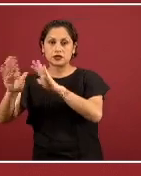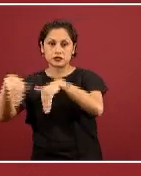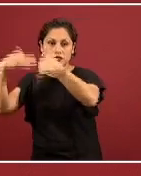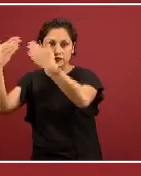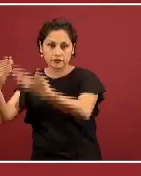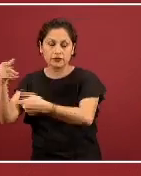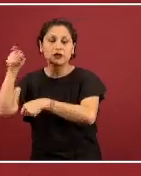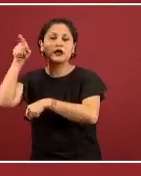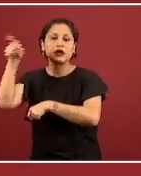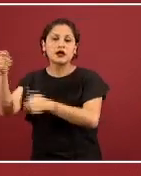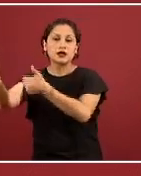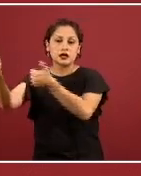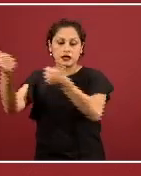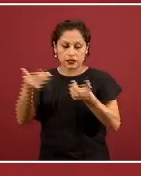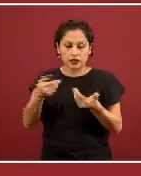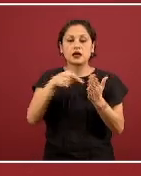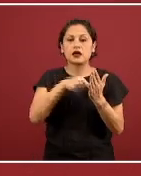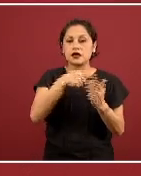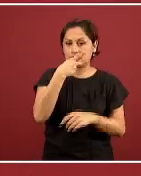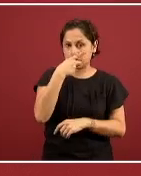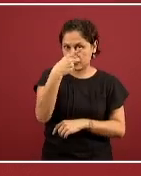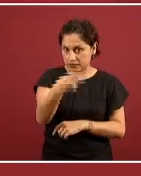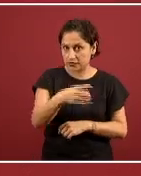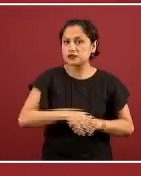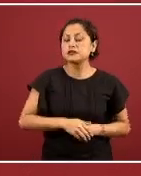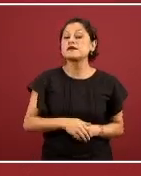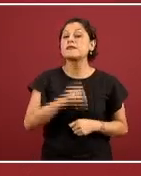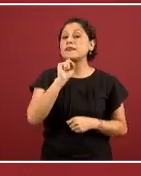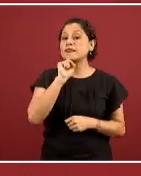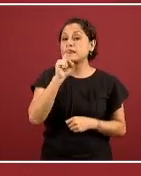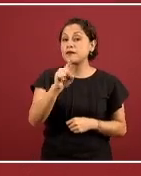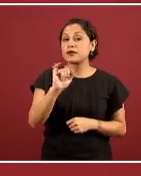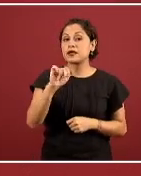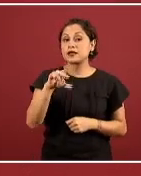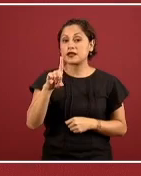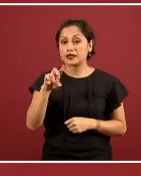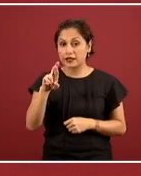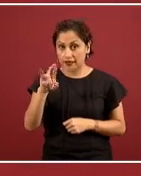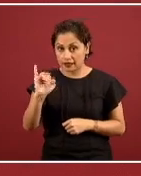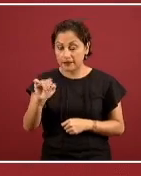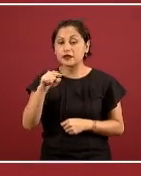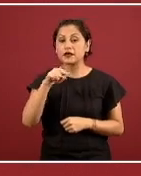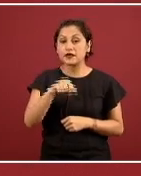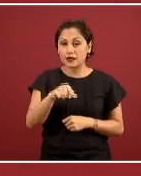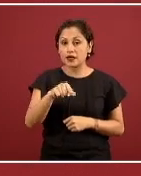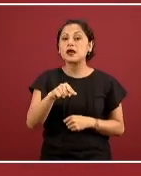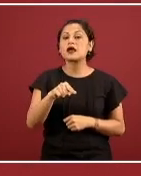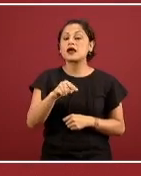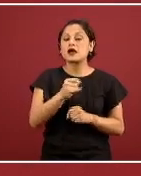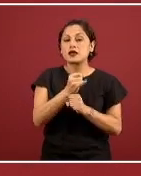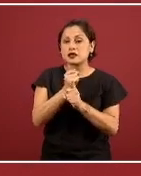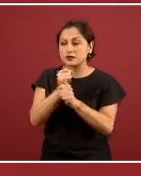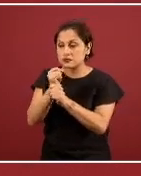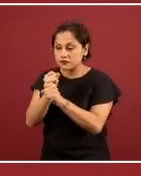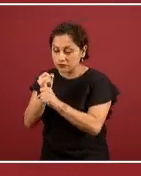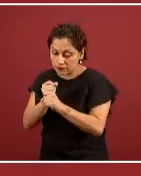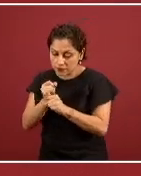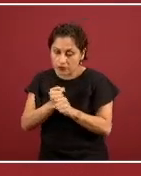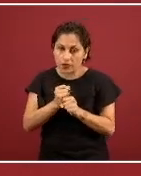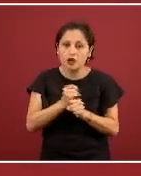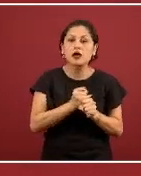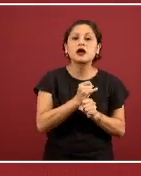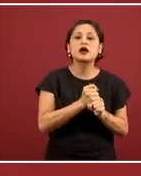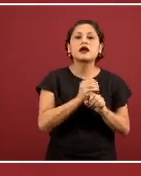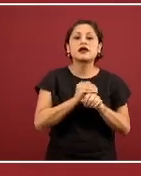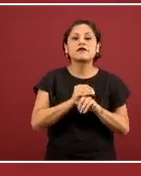mismo lineamiento. Ahora, el Sistema Nacional de Vigilancia Epidemiológica opera lógicamente con datos y con estadística y sobre todo